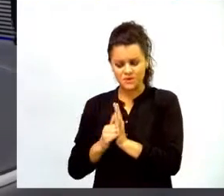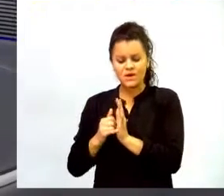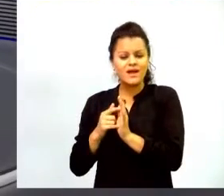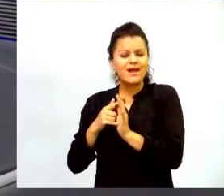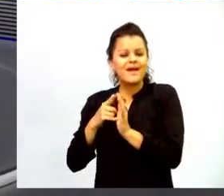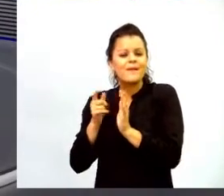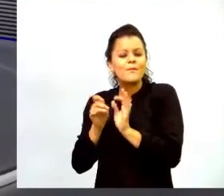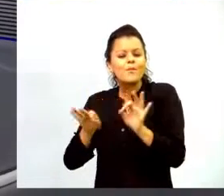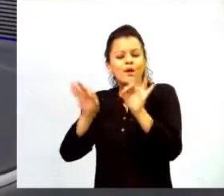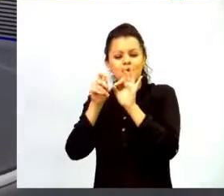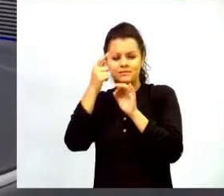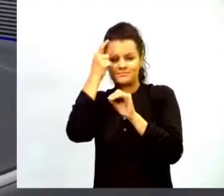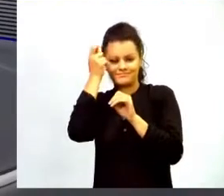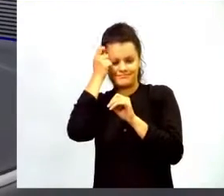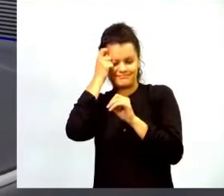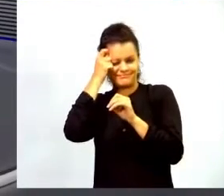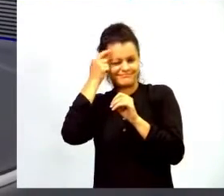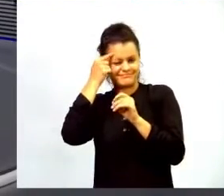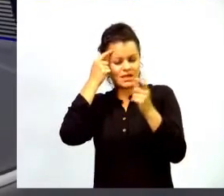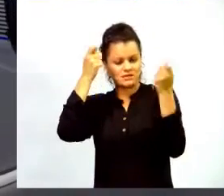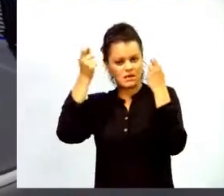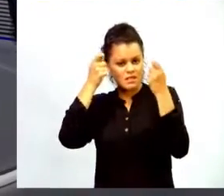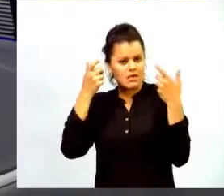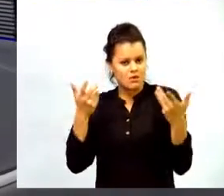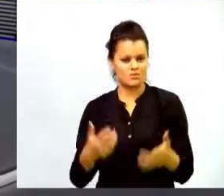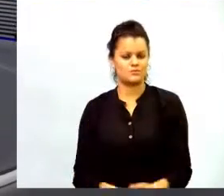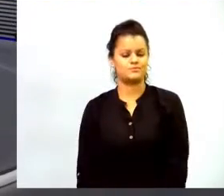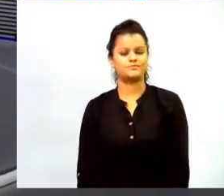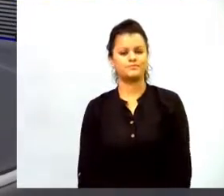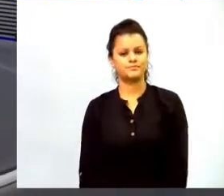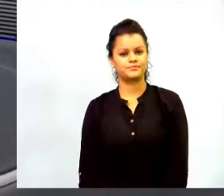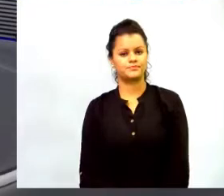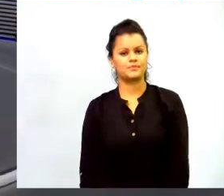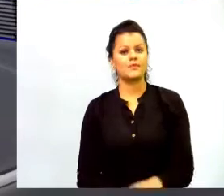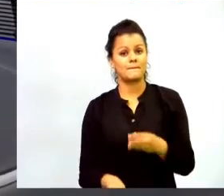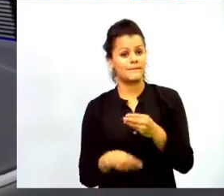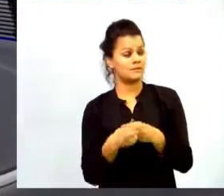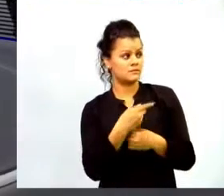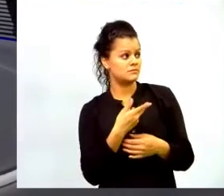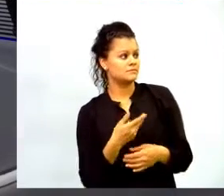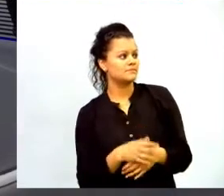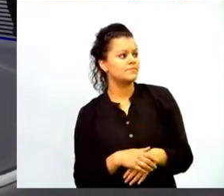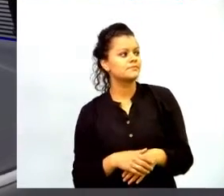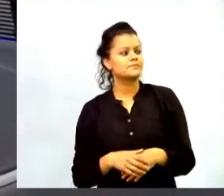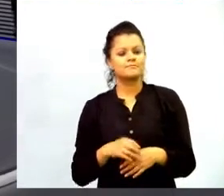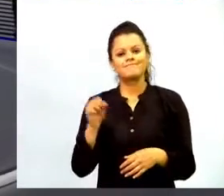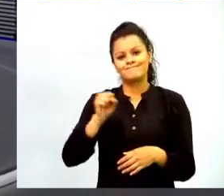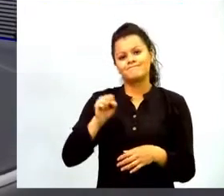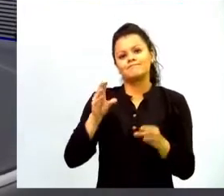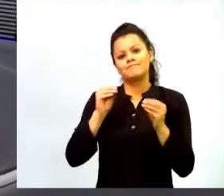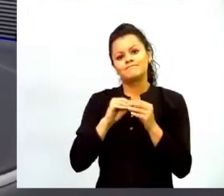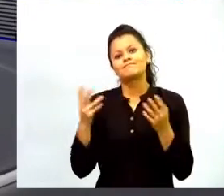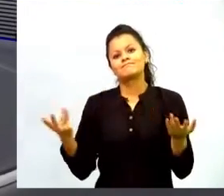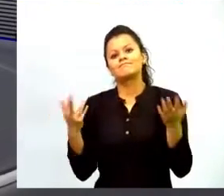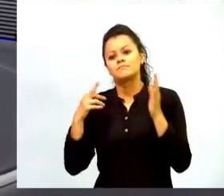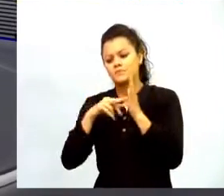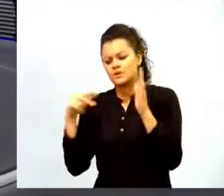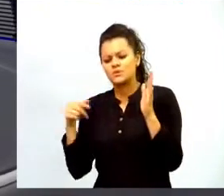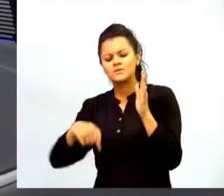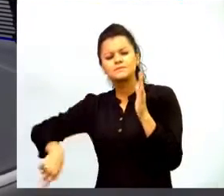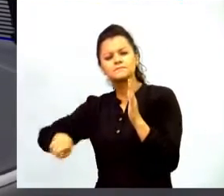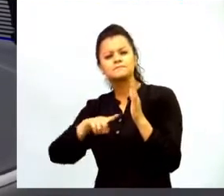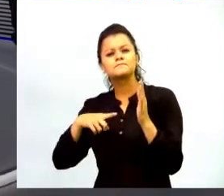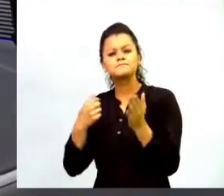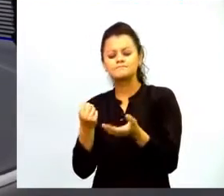aquí querían hacer un complemento sí y además las tecnologías justamente lo que hacen es aprender muchas más posibilidades de